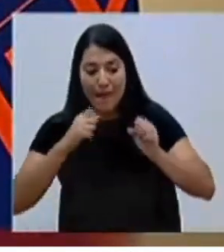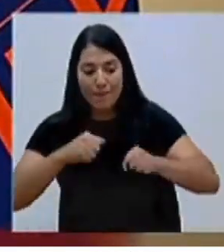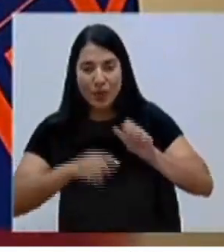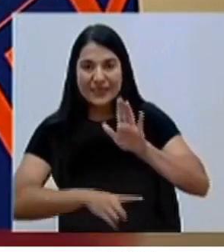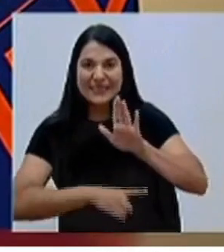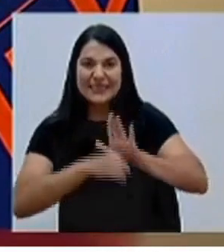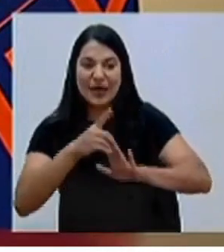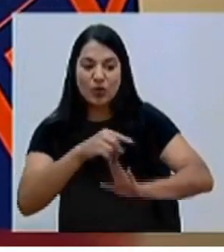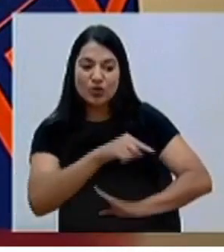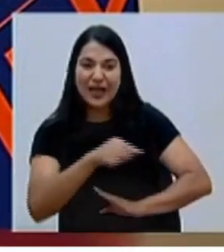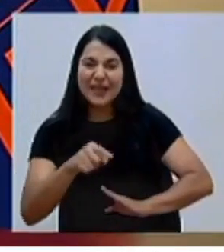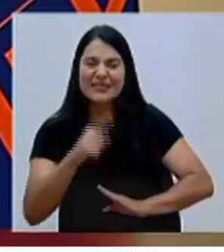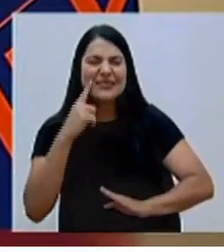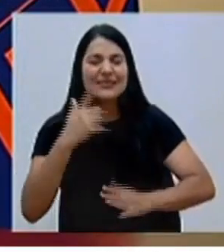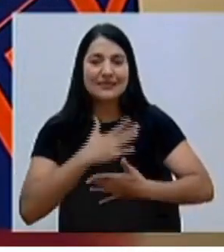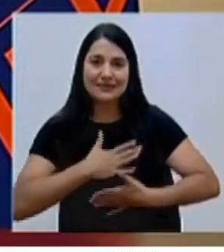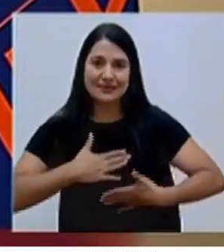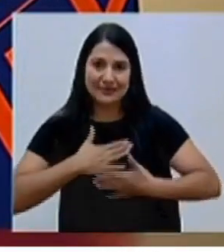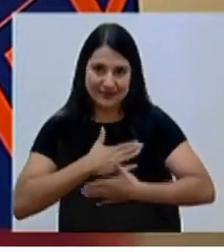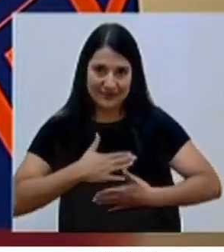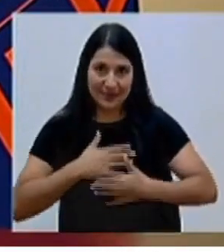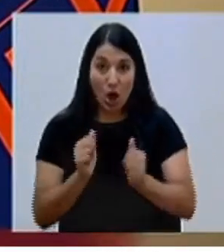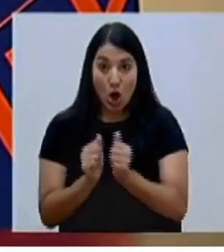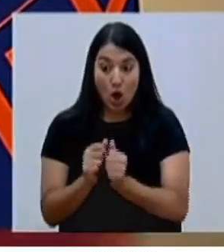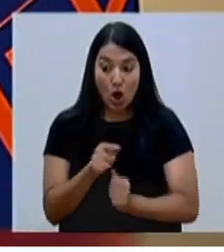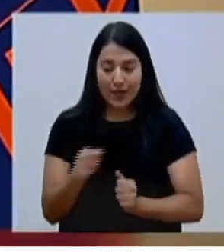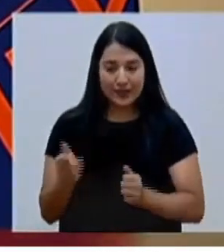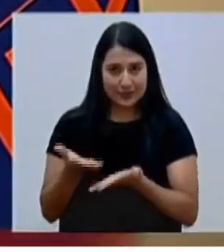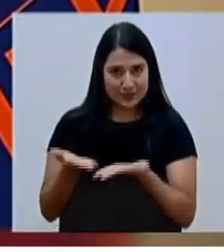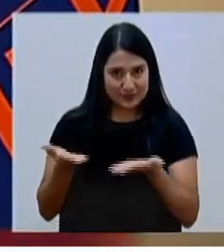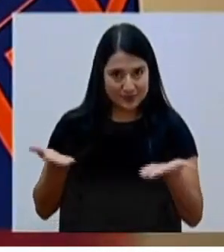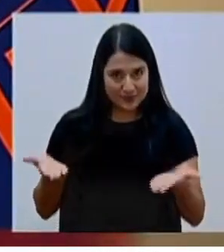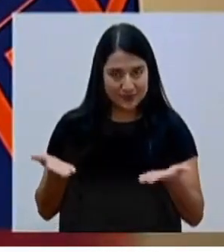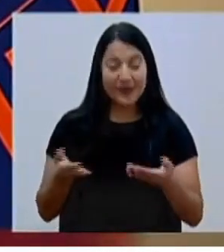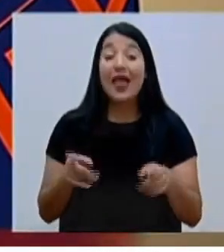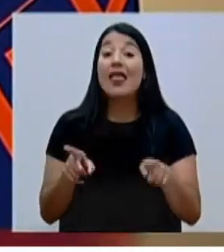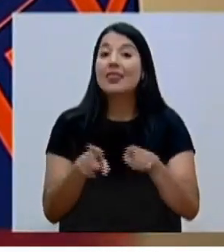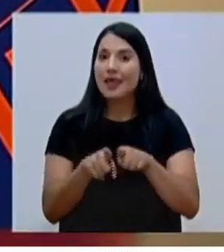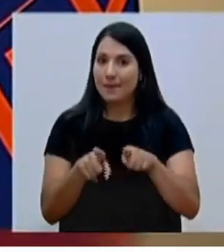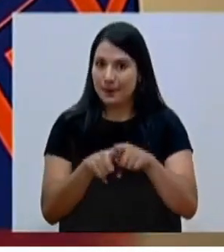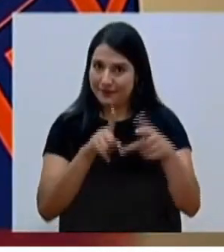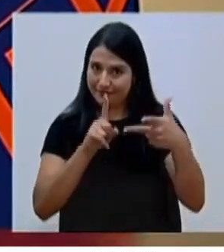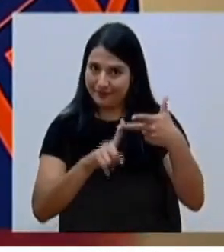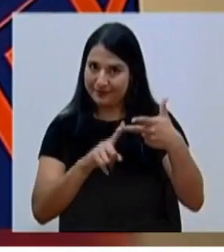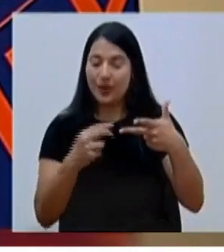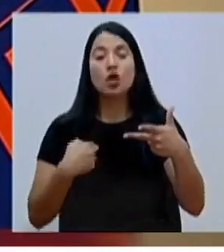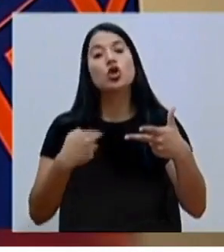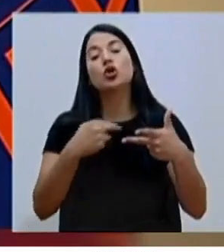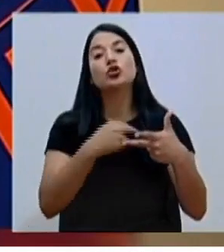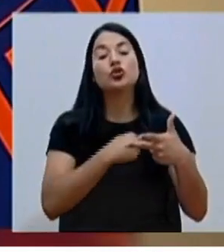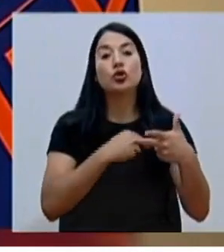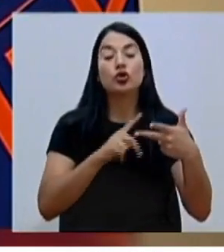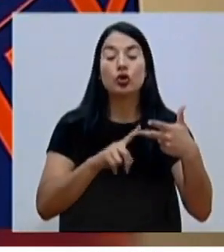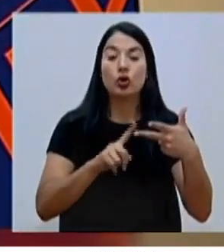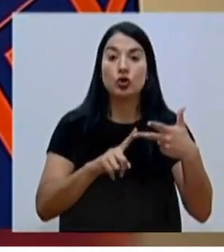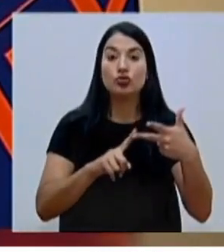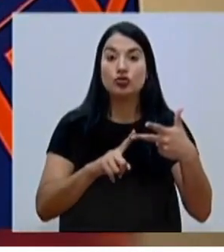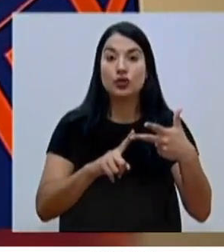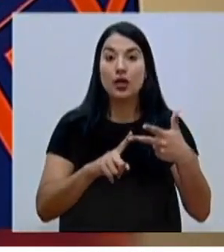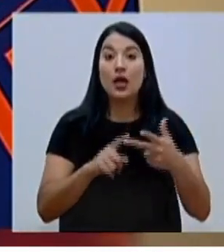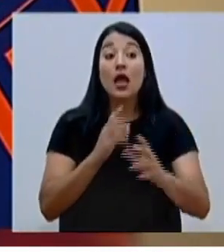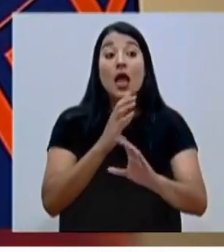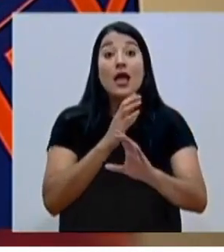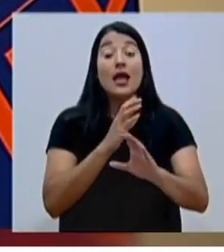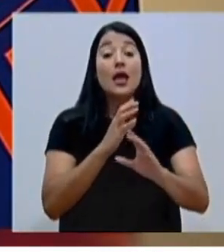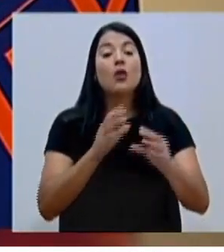Con este material que les estamos suministrando Además de eso, hemos incorporado un módulo de cuido